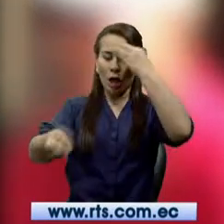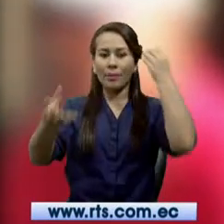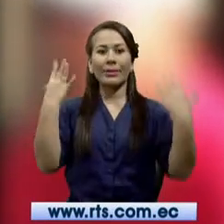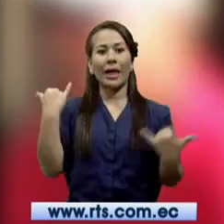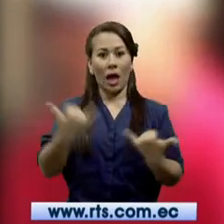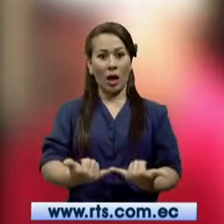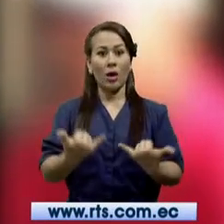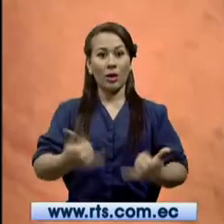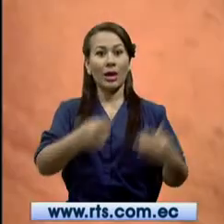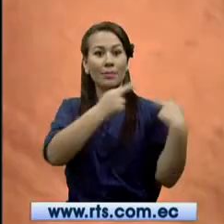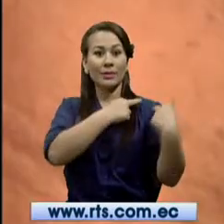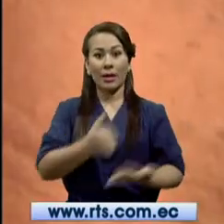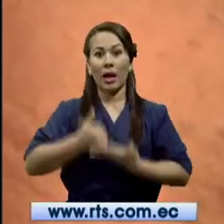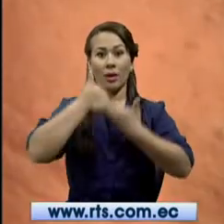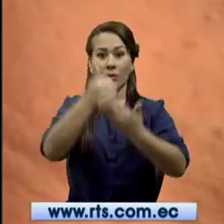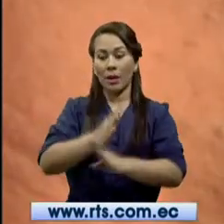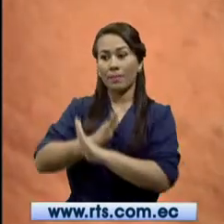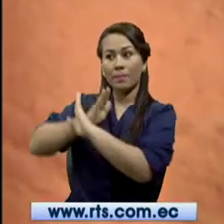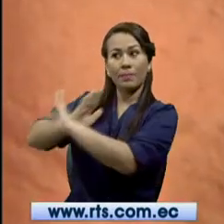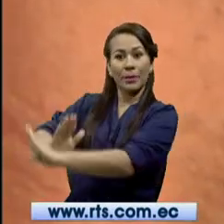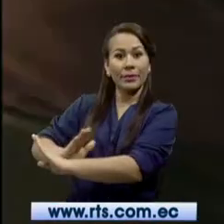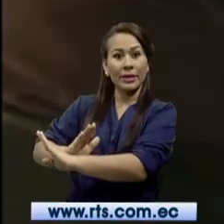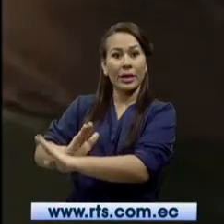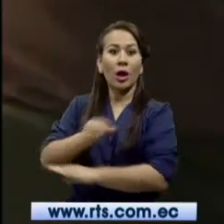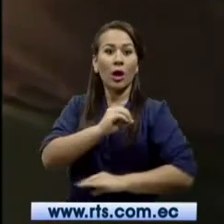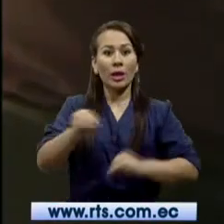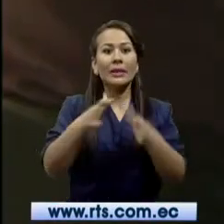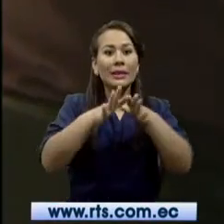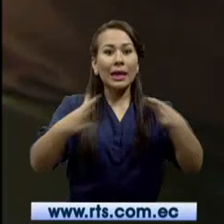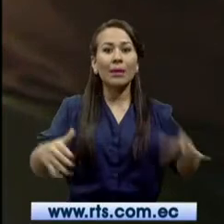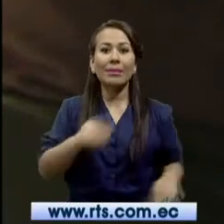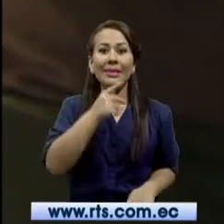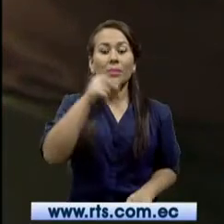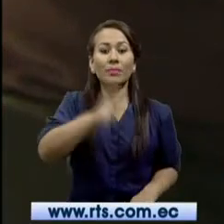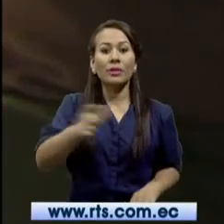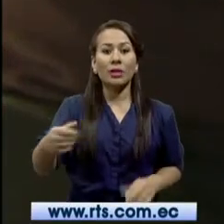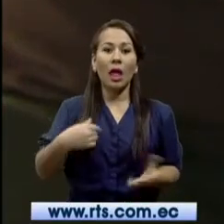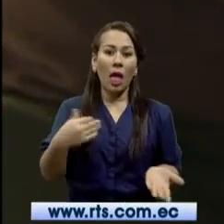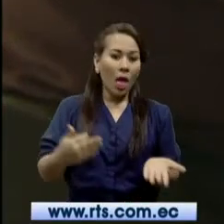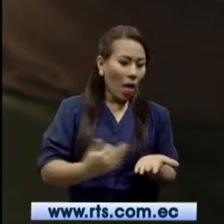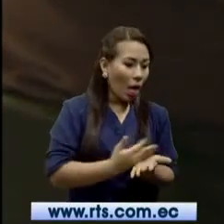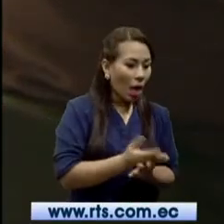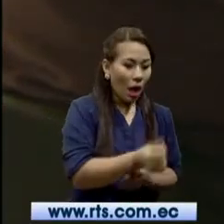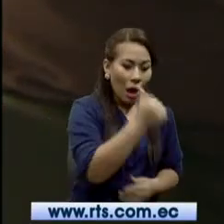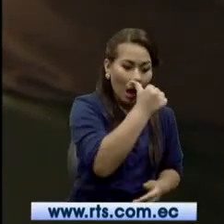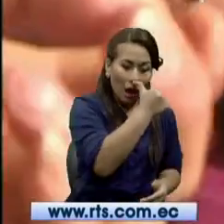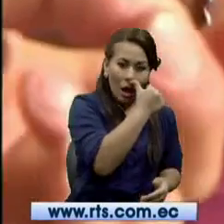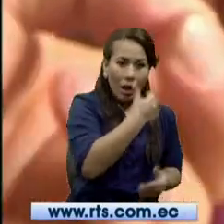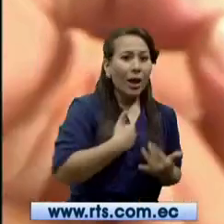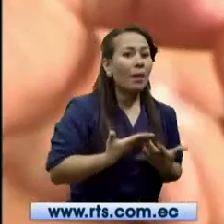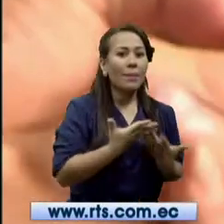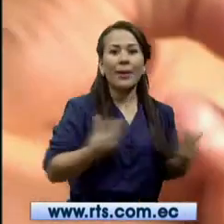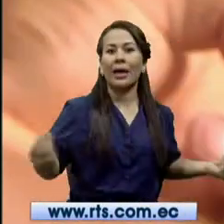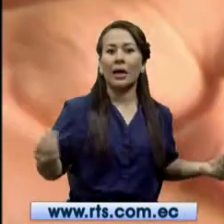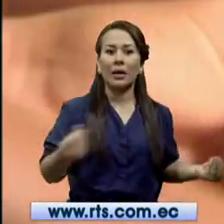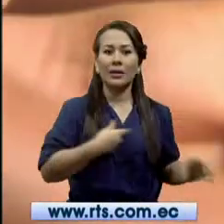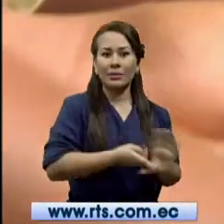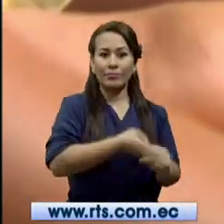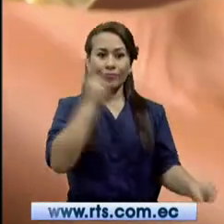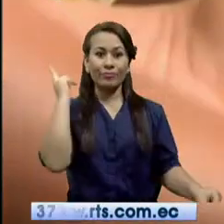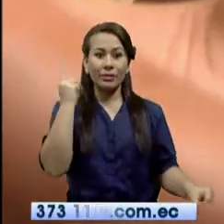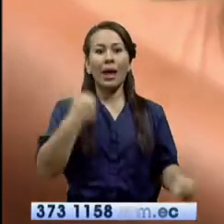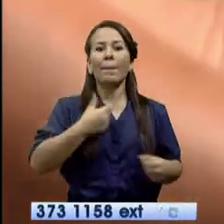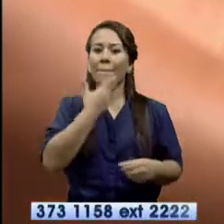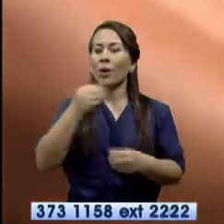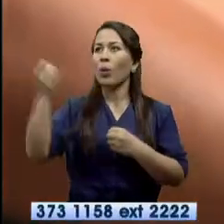ahora es ayudar a prevenir o rehabilitar a quienes se desviaron del camino pero que quieren salir y encontrar la